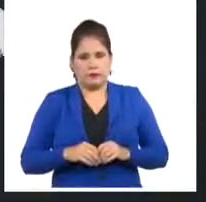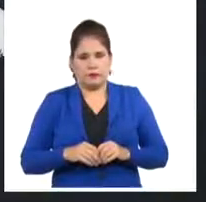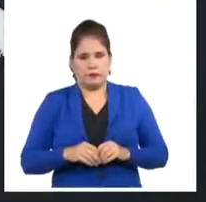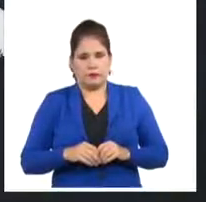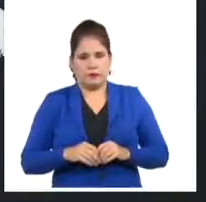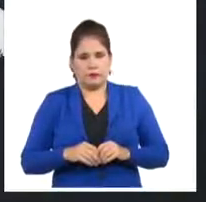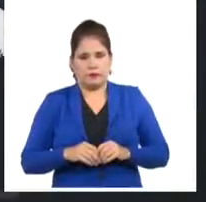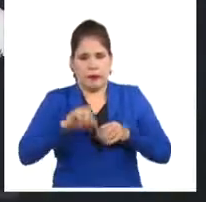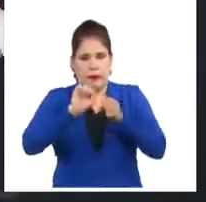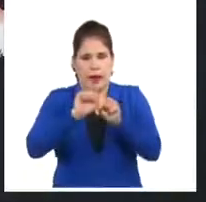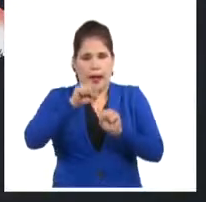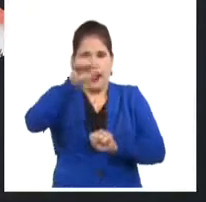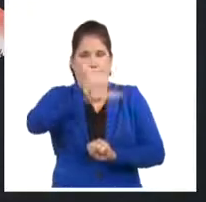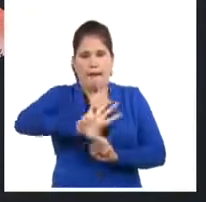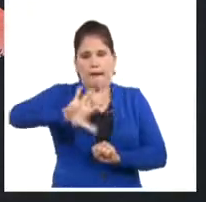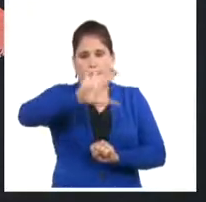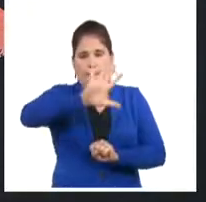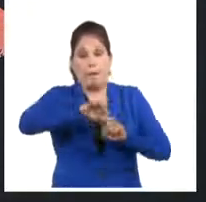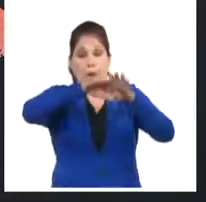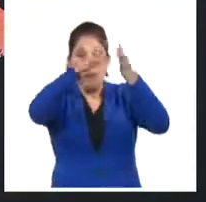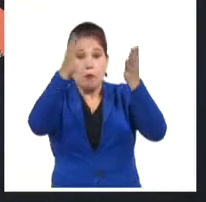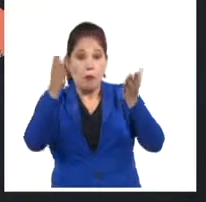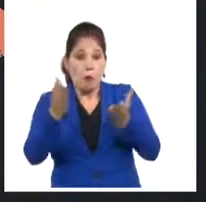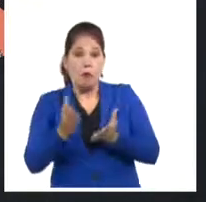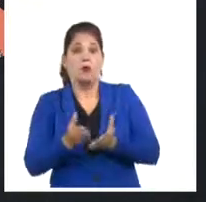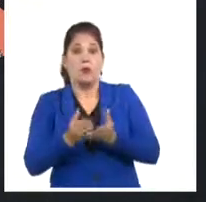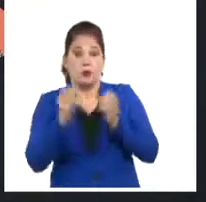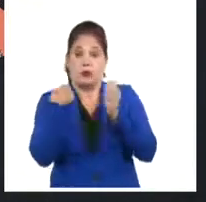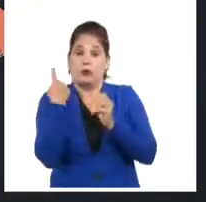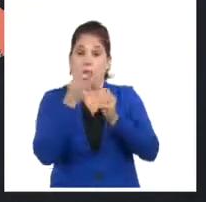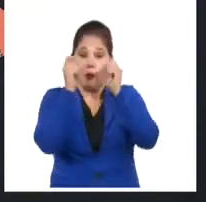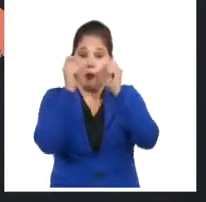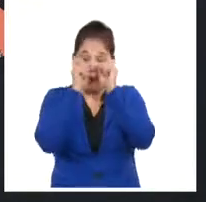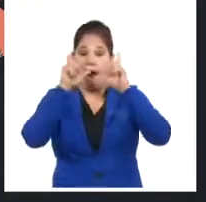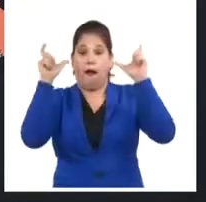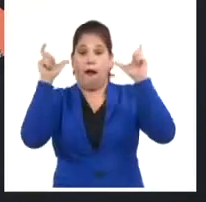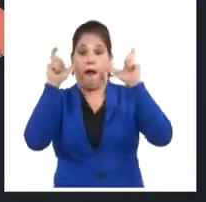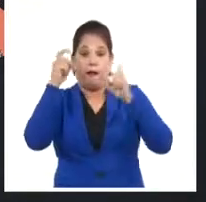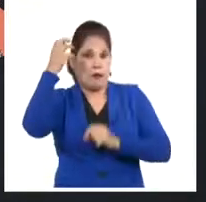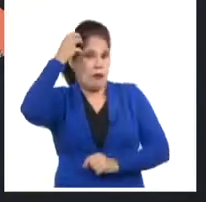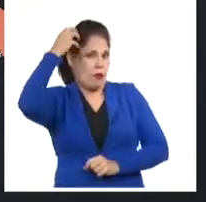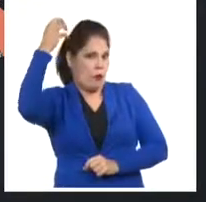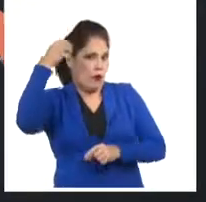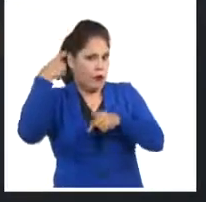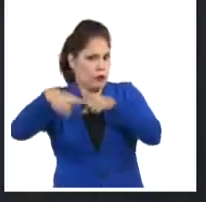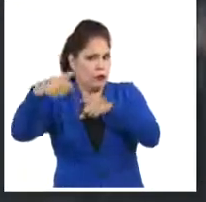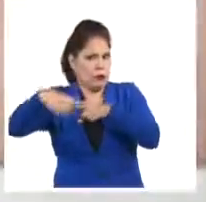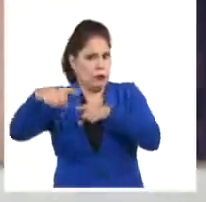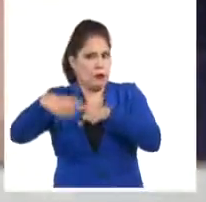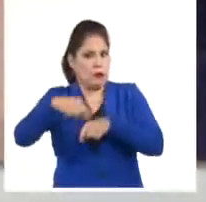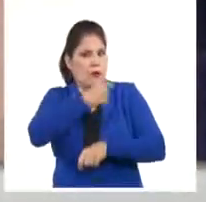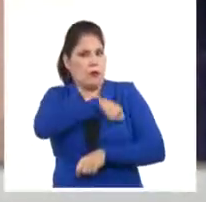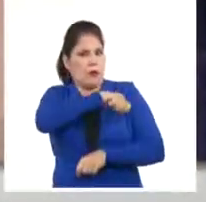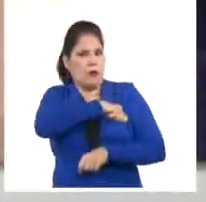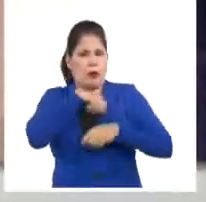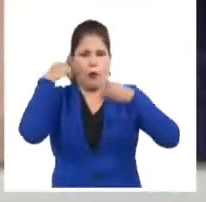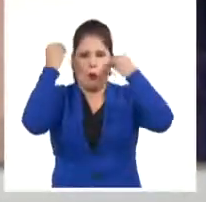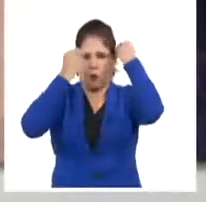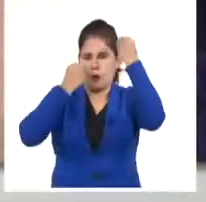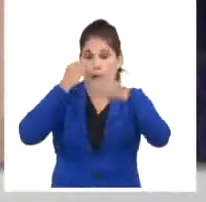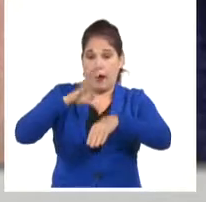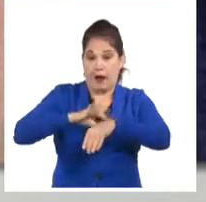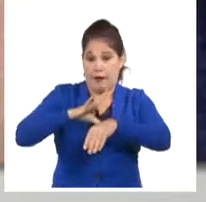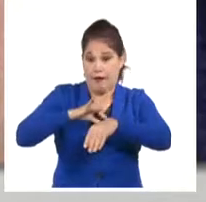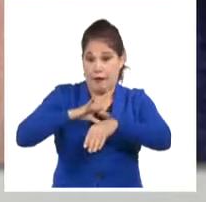El mapa del mundo revela un panorama que mantiene en alerta a gobiernos, autoridades sanitarias y ciudadanos. La enfermedad